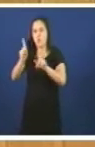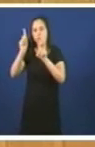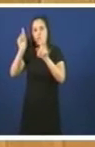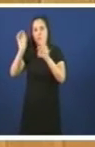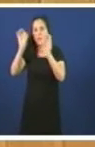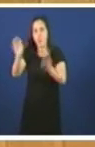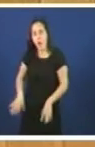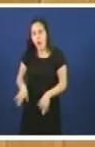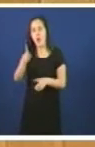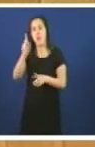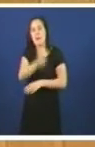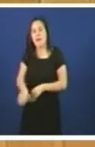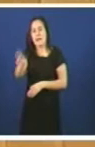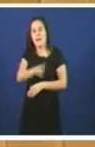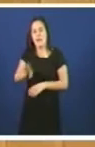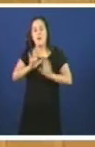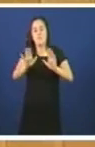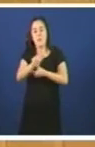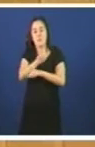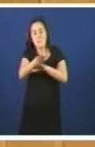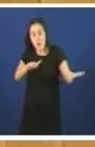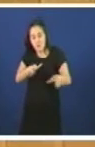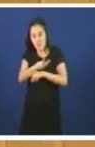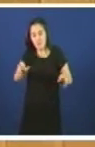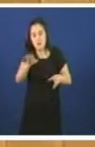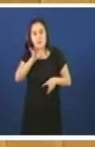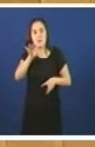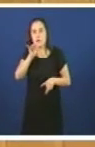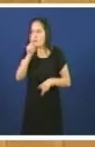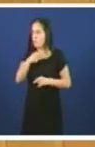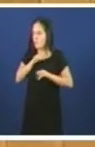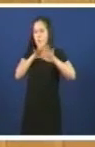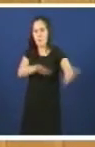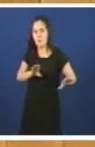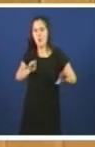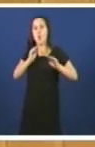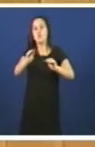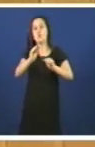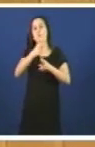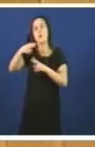reparar que a maioría dos galegos e das galegas non apoyaron as políticas lingüísticas do bipartito